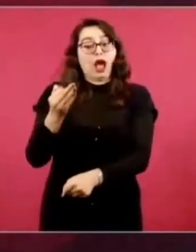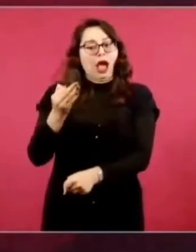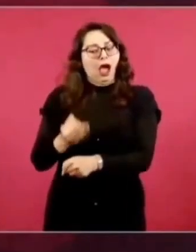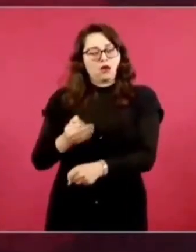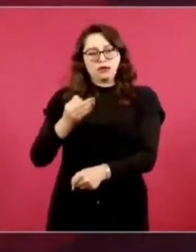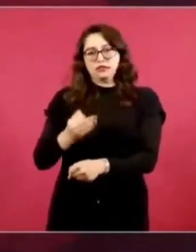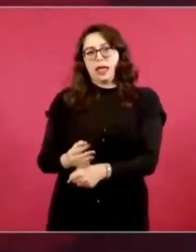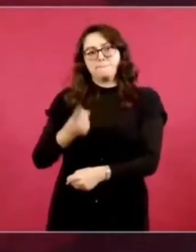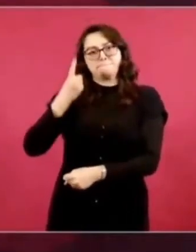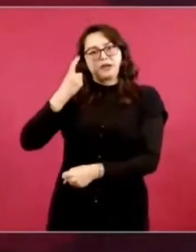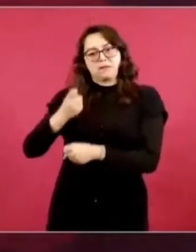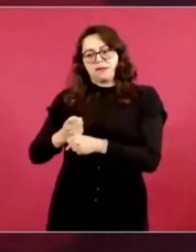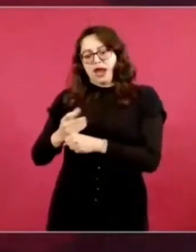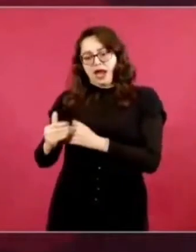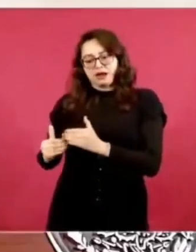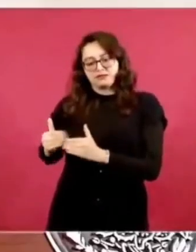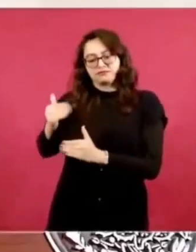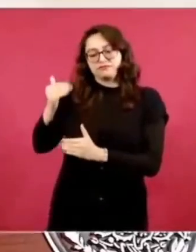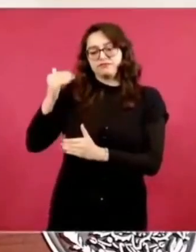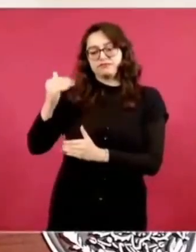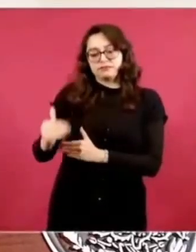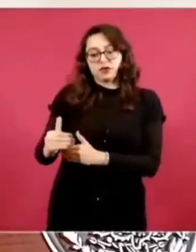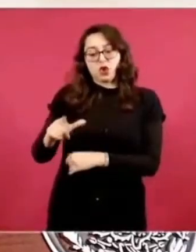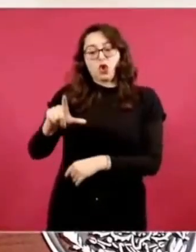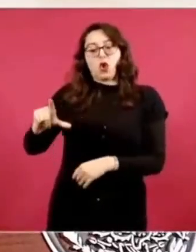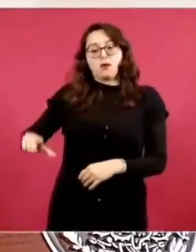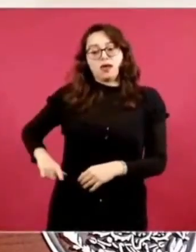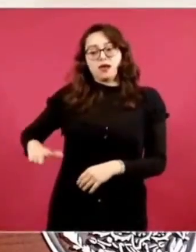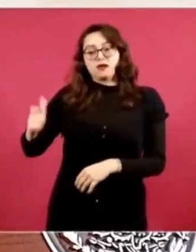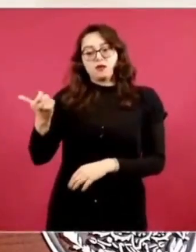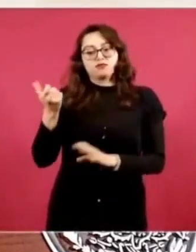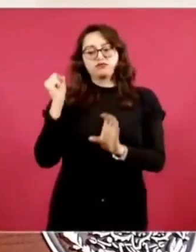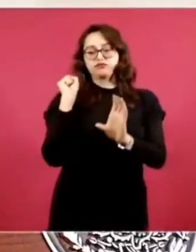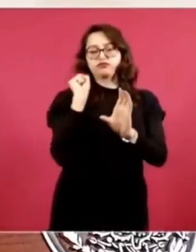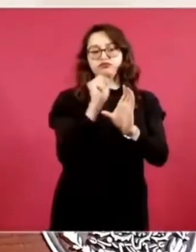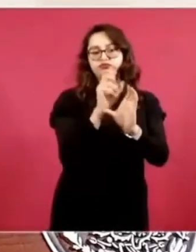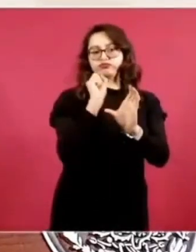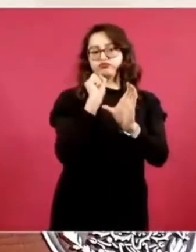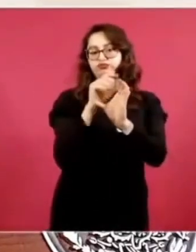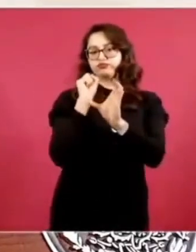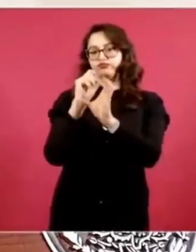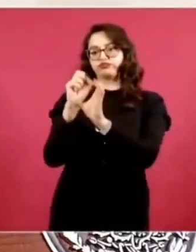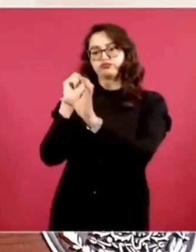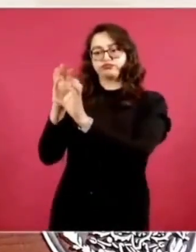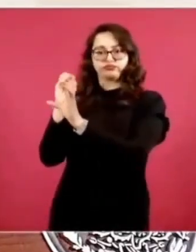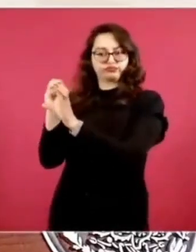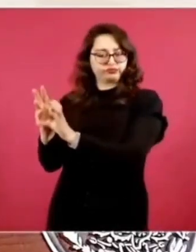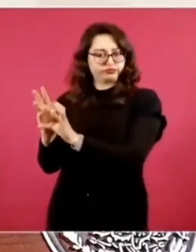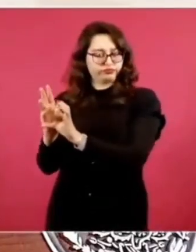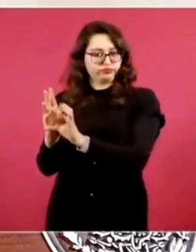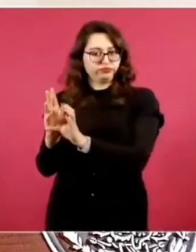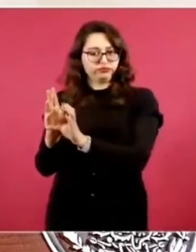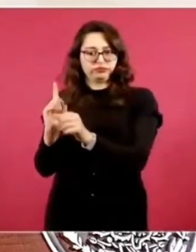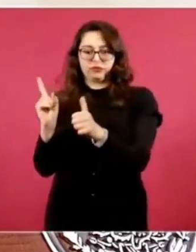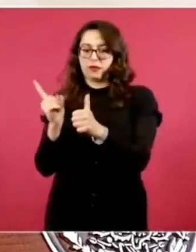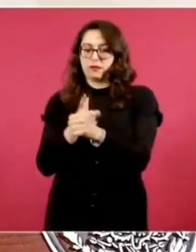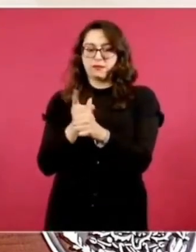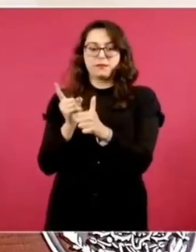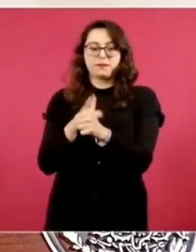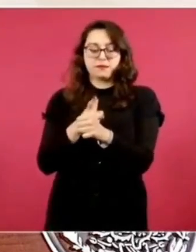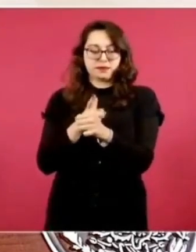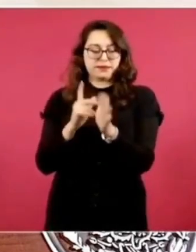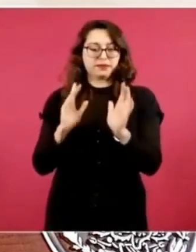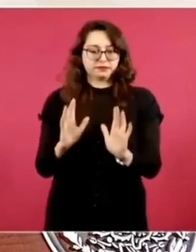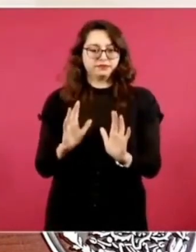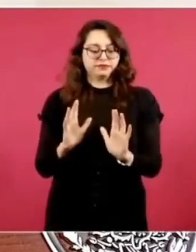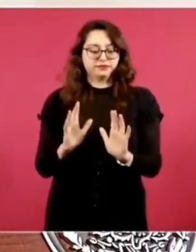primero se consolide como el principal mecanismo utilizado para